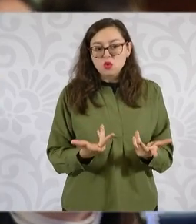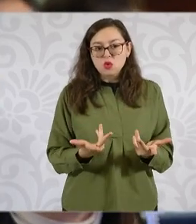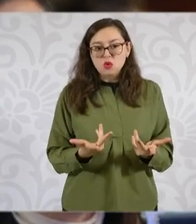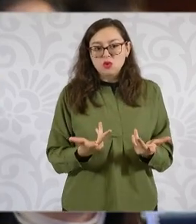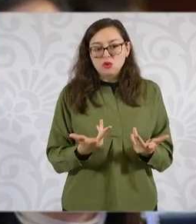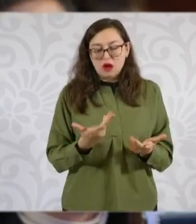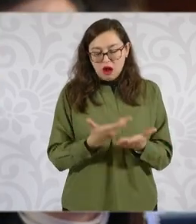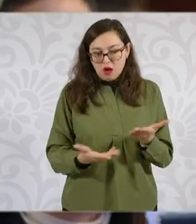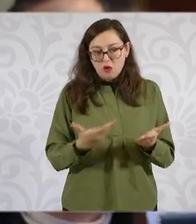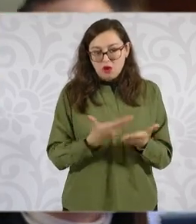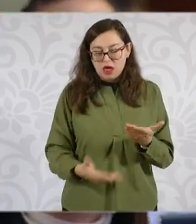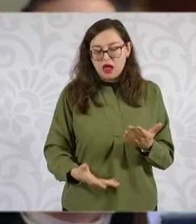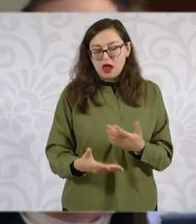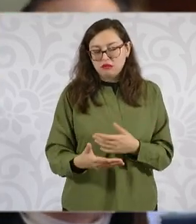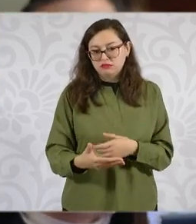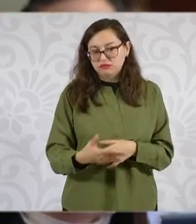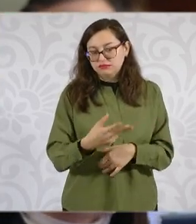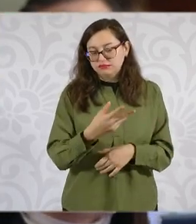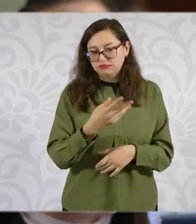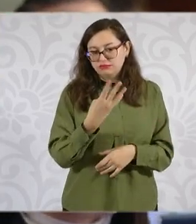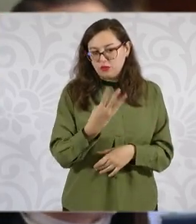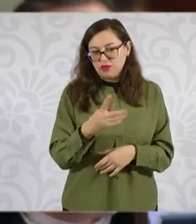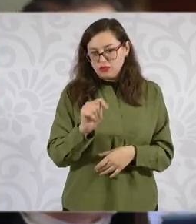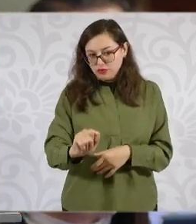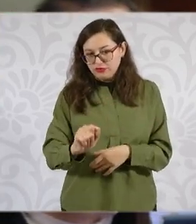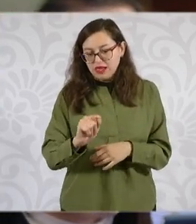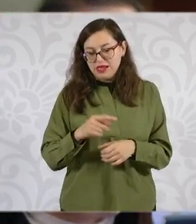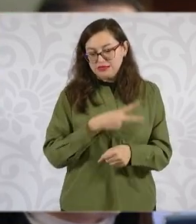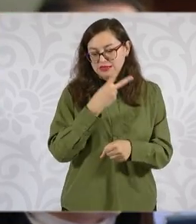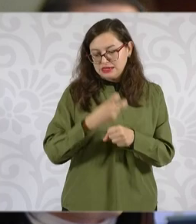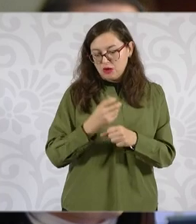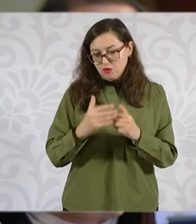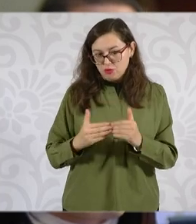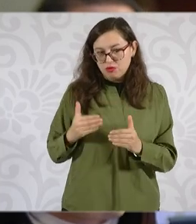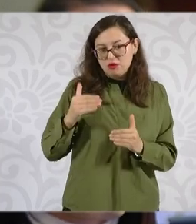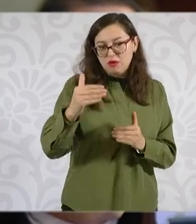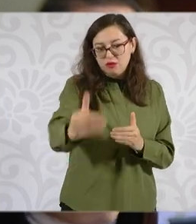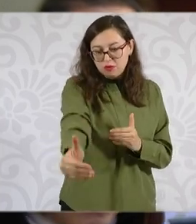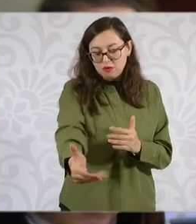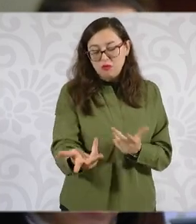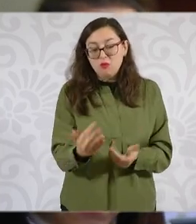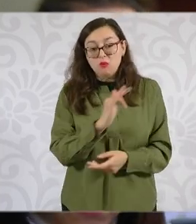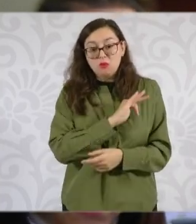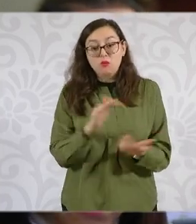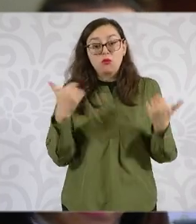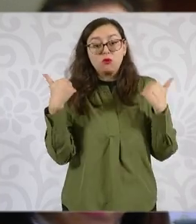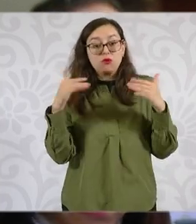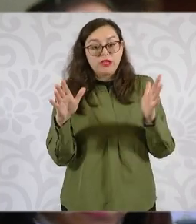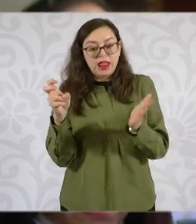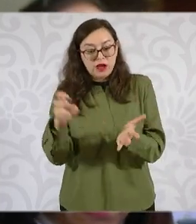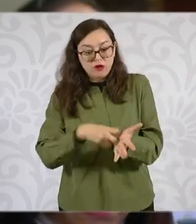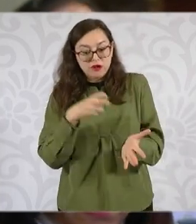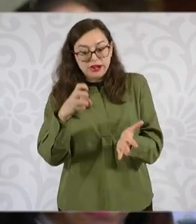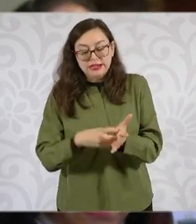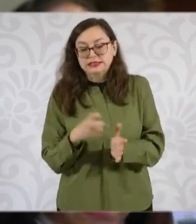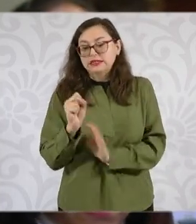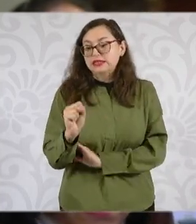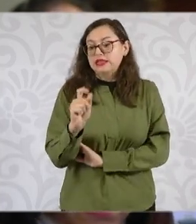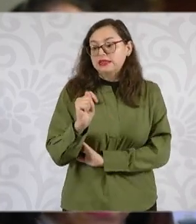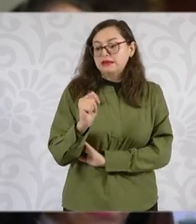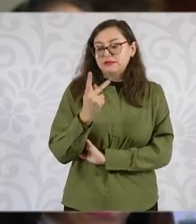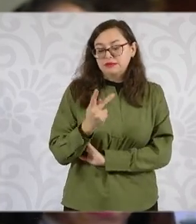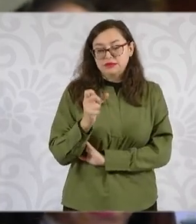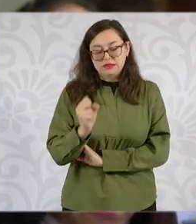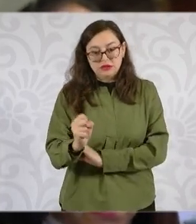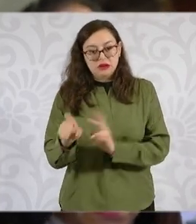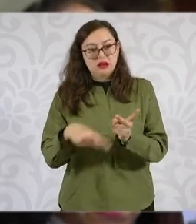segundo piso de la Cuarta Transformación, se pudiera estar contemplando medidas, obviamente, desde el propio, la Secretaría del Trabajo, desde